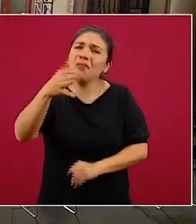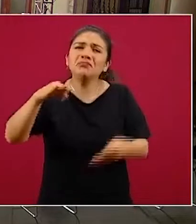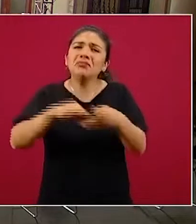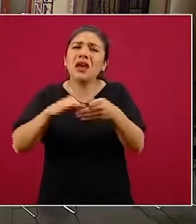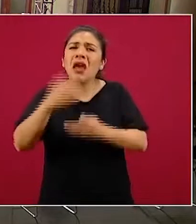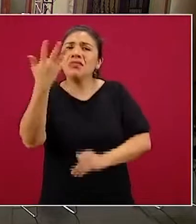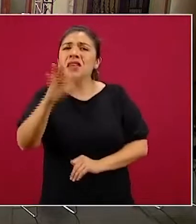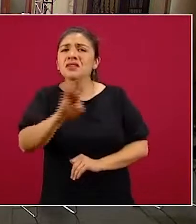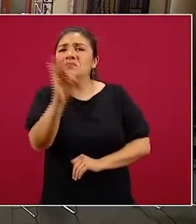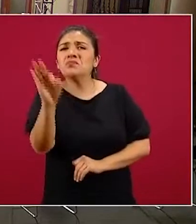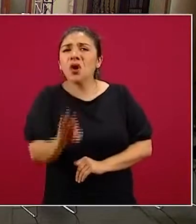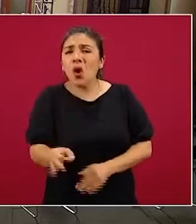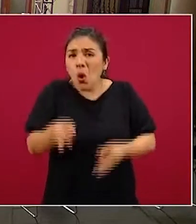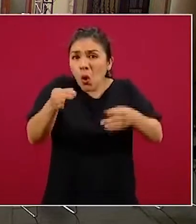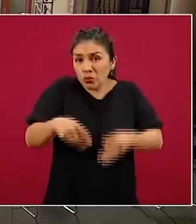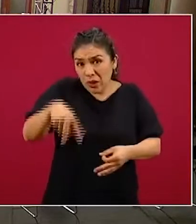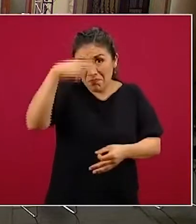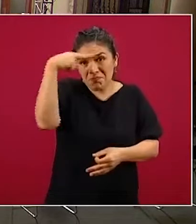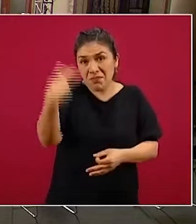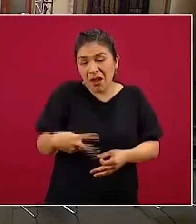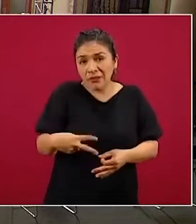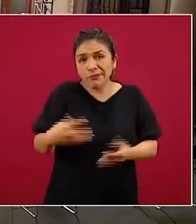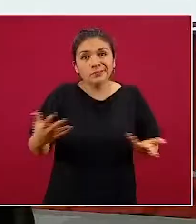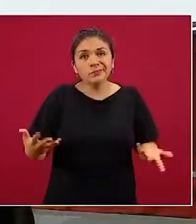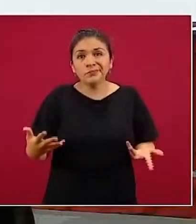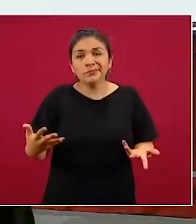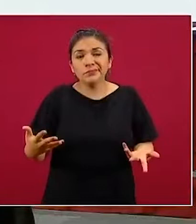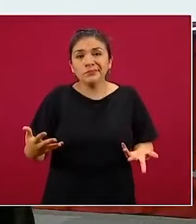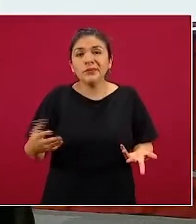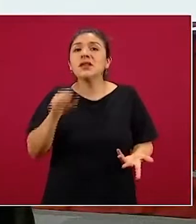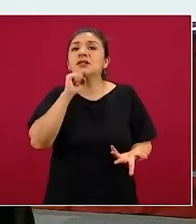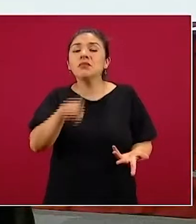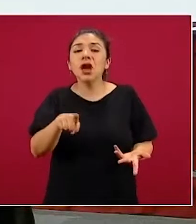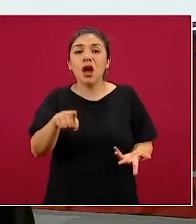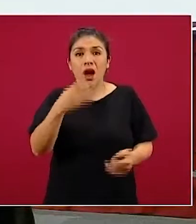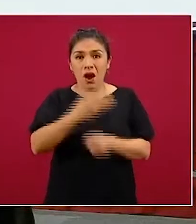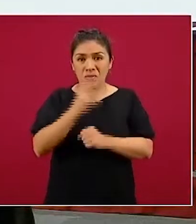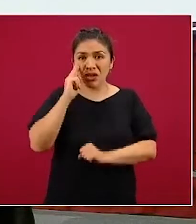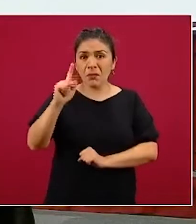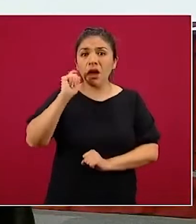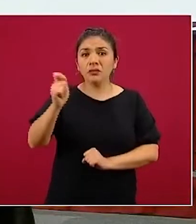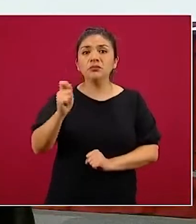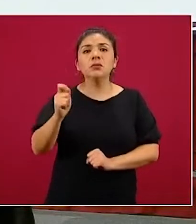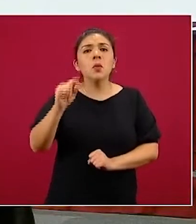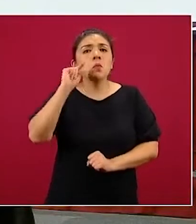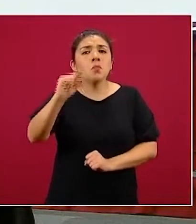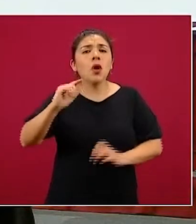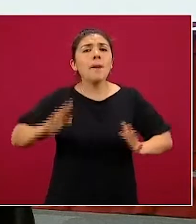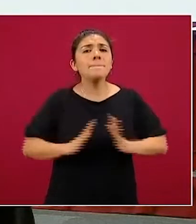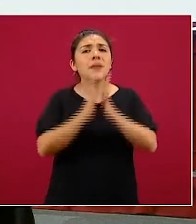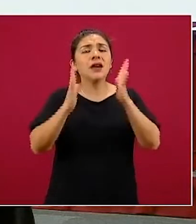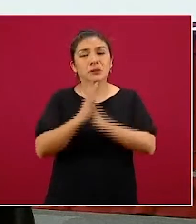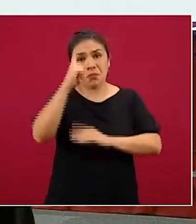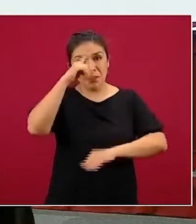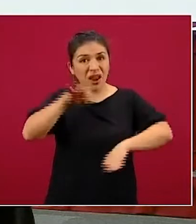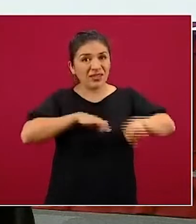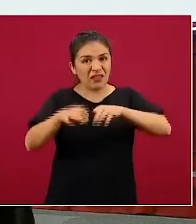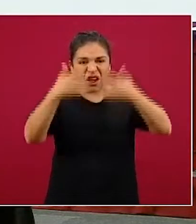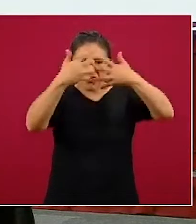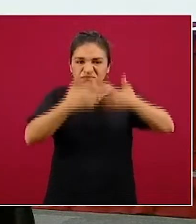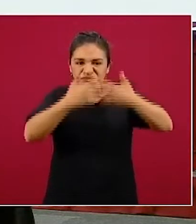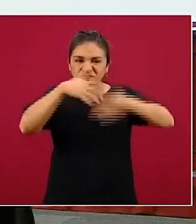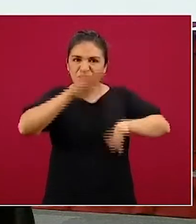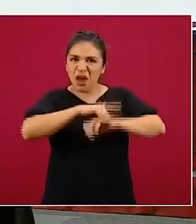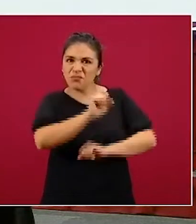ciento en términos de México. Y también lo que estamos viendo es que hay una baja participación de actividades altamente productivas